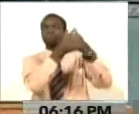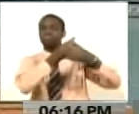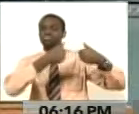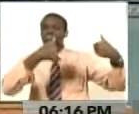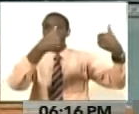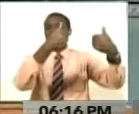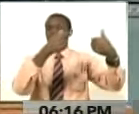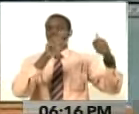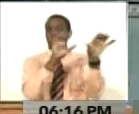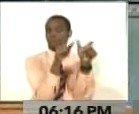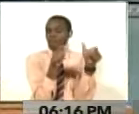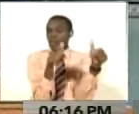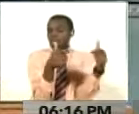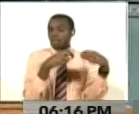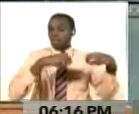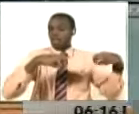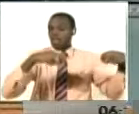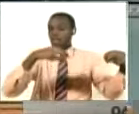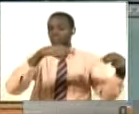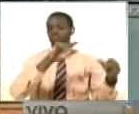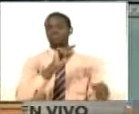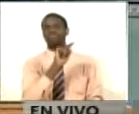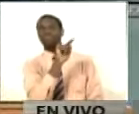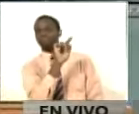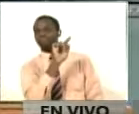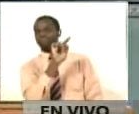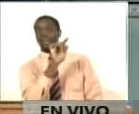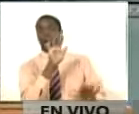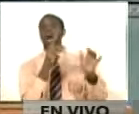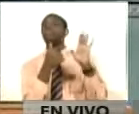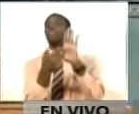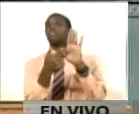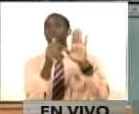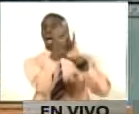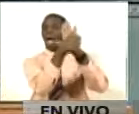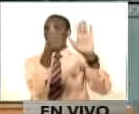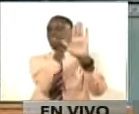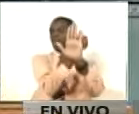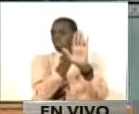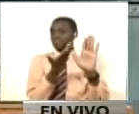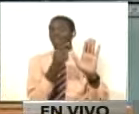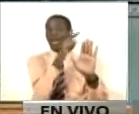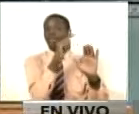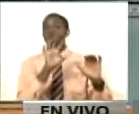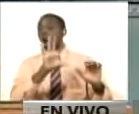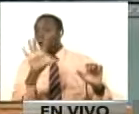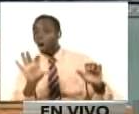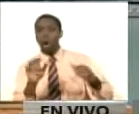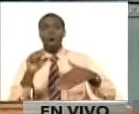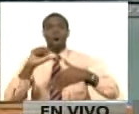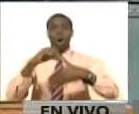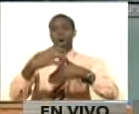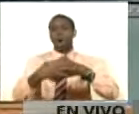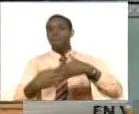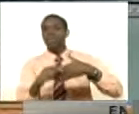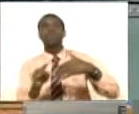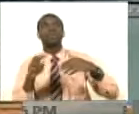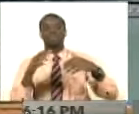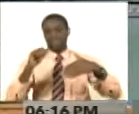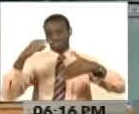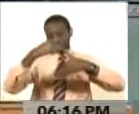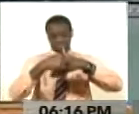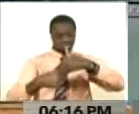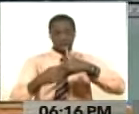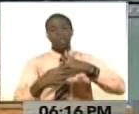coalición, de un grupo de gobiernos, de una facción de gobiernos de esta región,